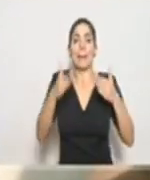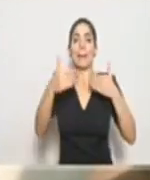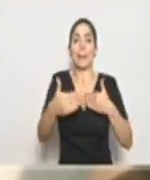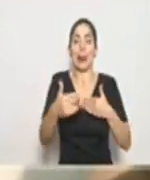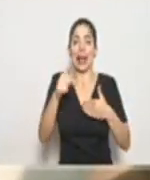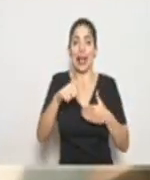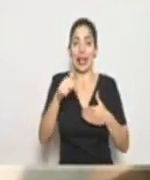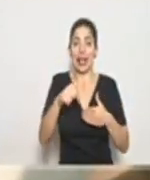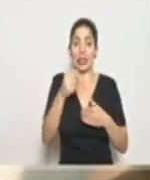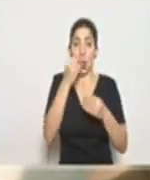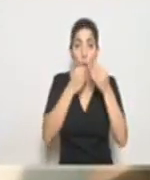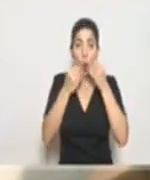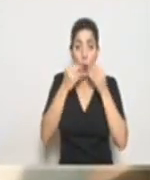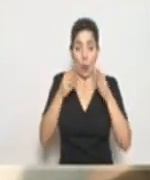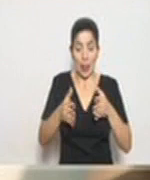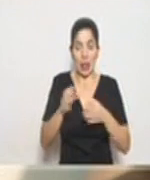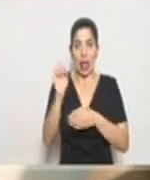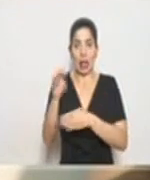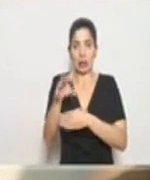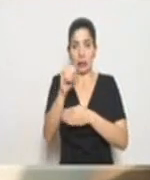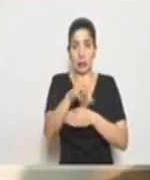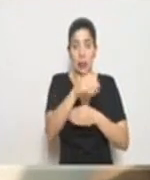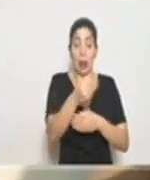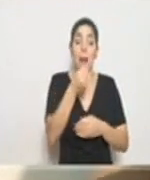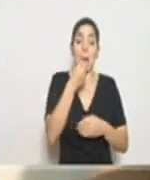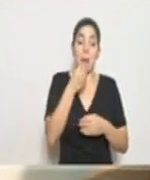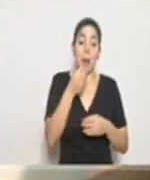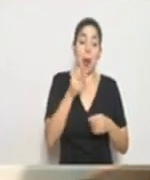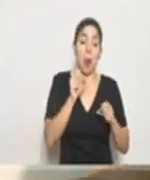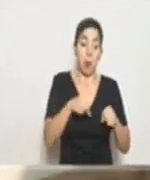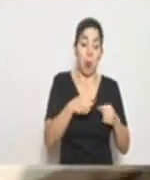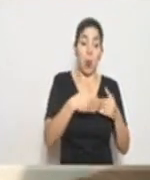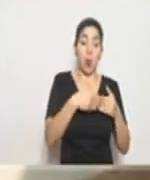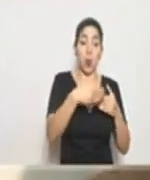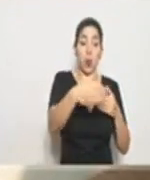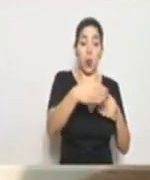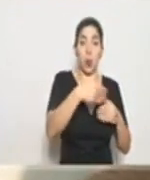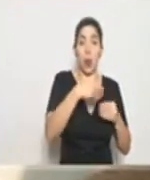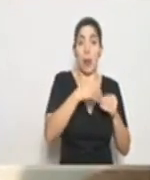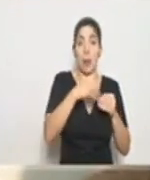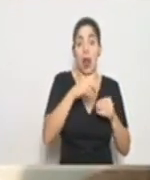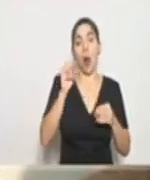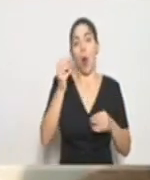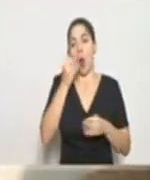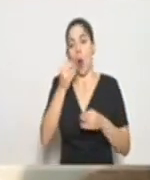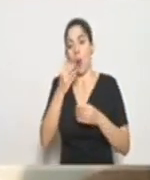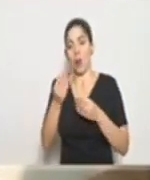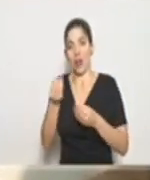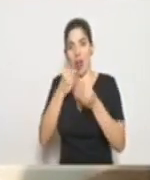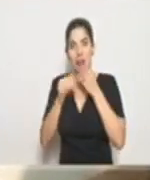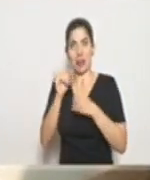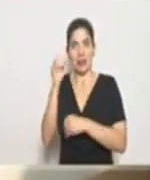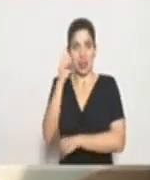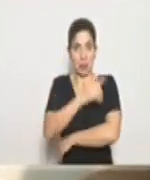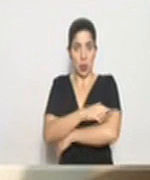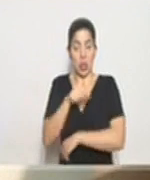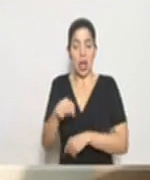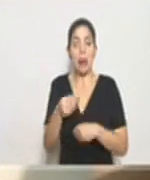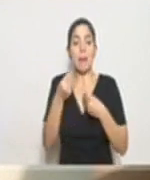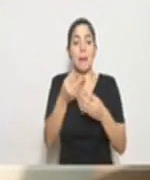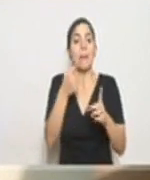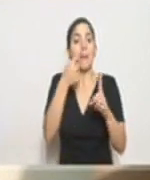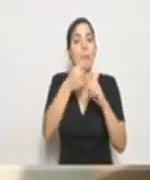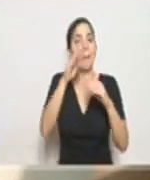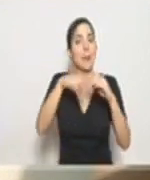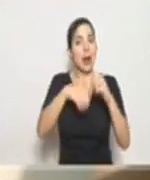con los alimentos, tanto perecederos como no perecederos, que se utilizarían para la alimentación de las personas menores de